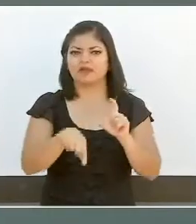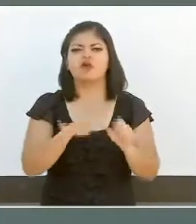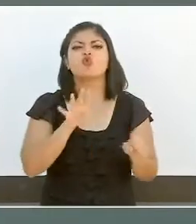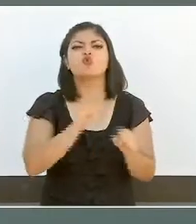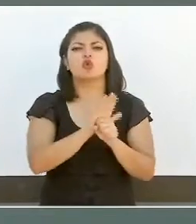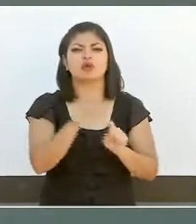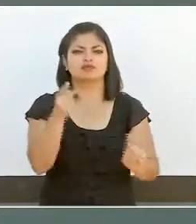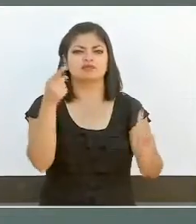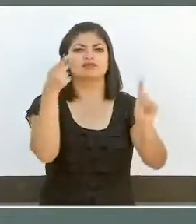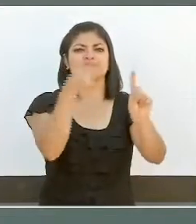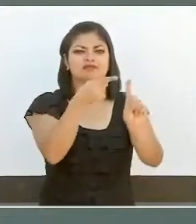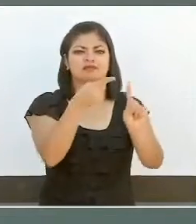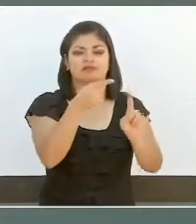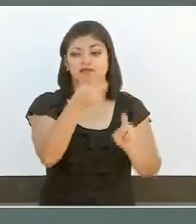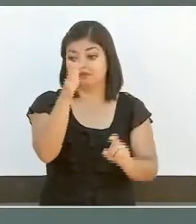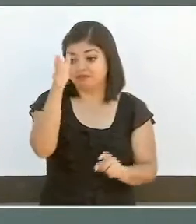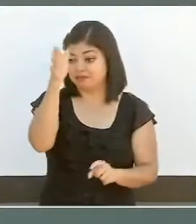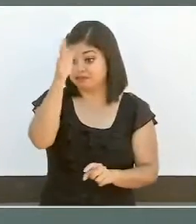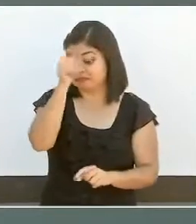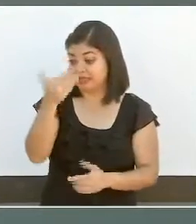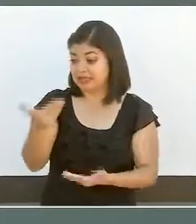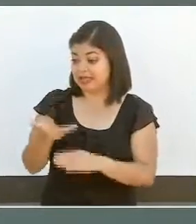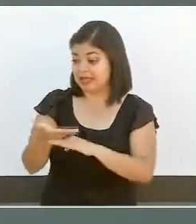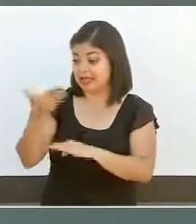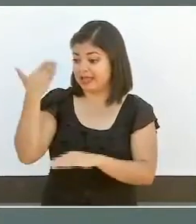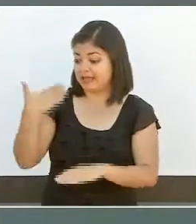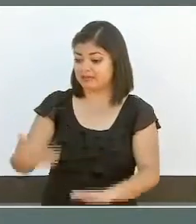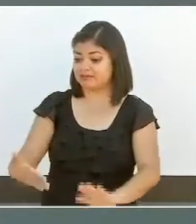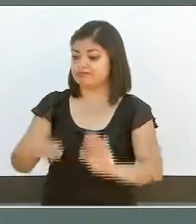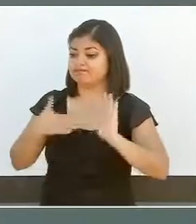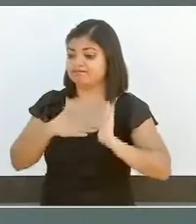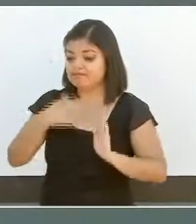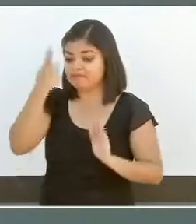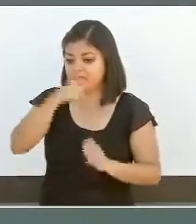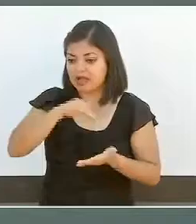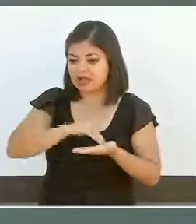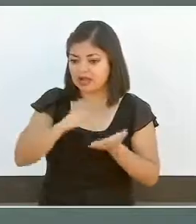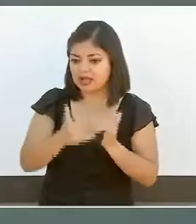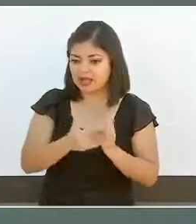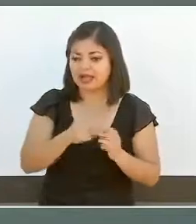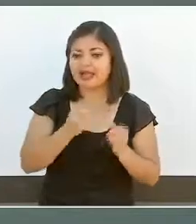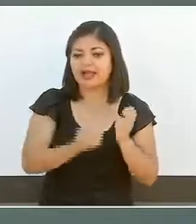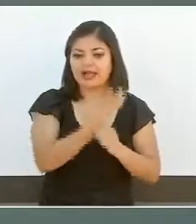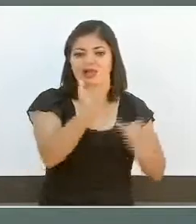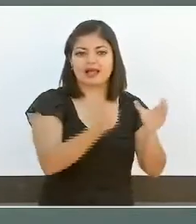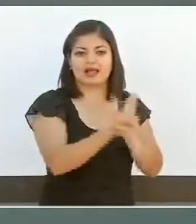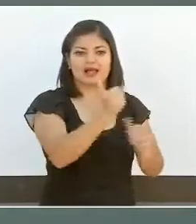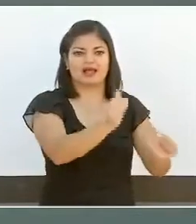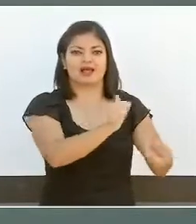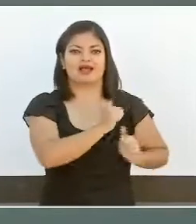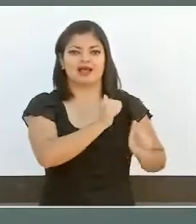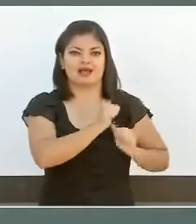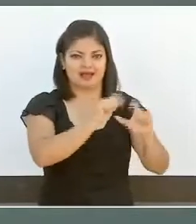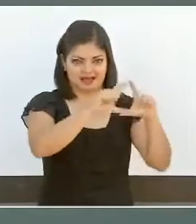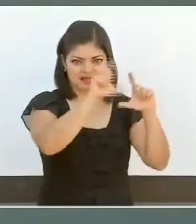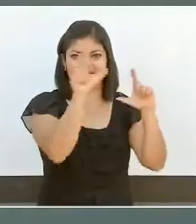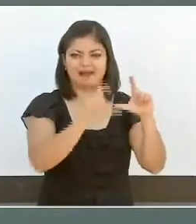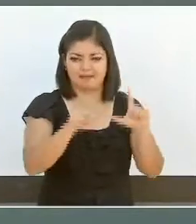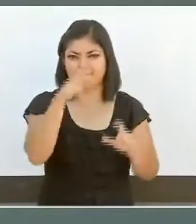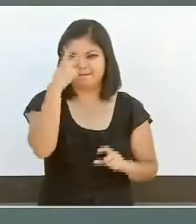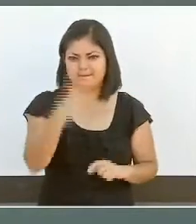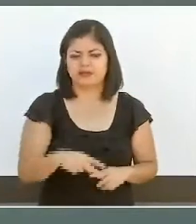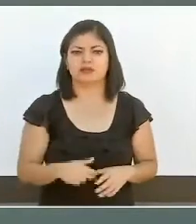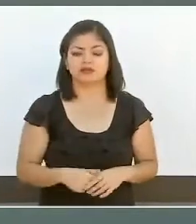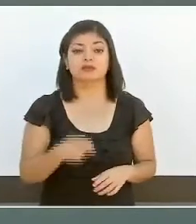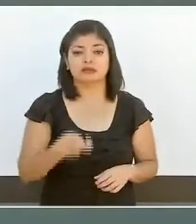que trazó el presidente de México en la Estrategia Nacional de Seguridad. Este año contaremos